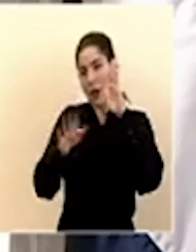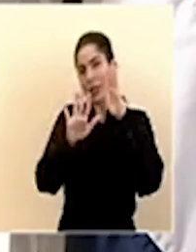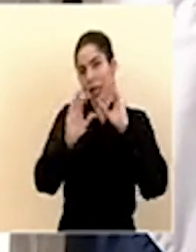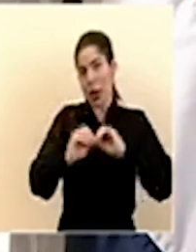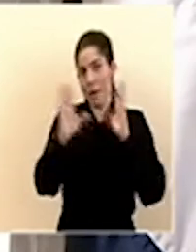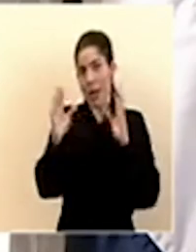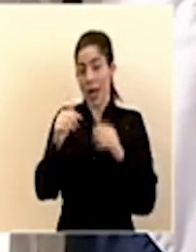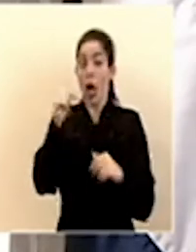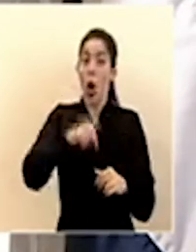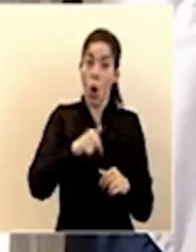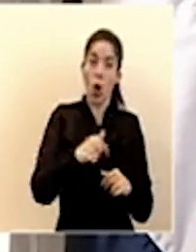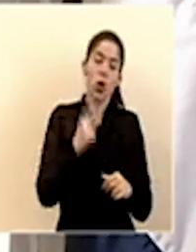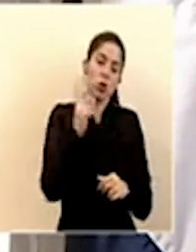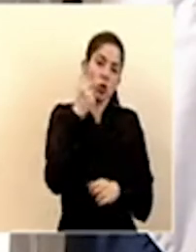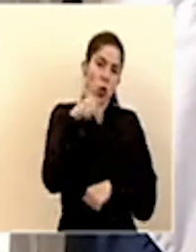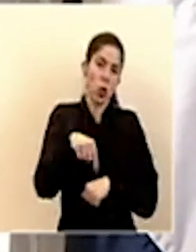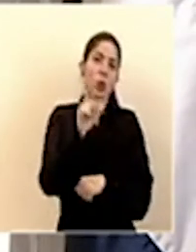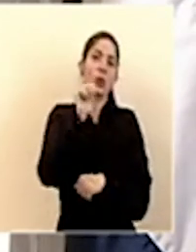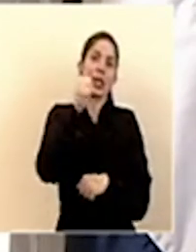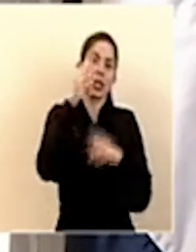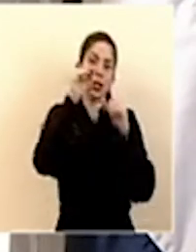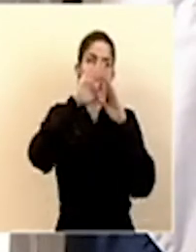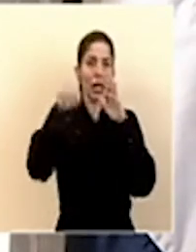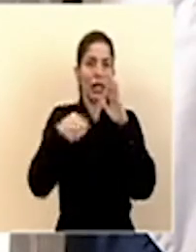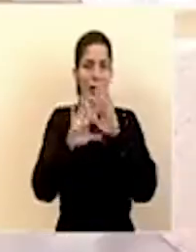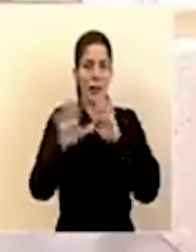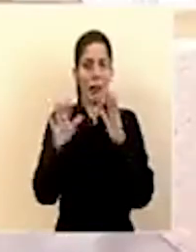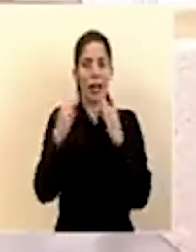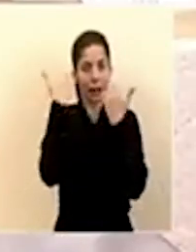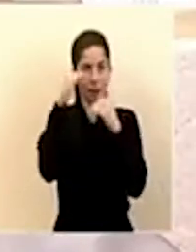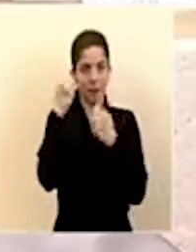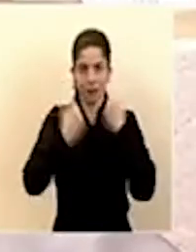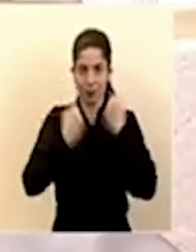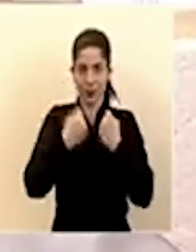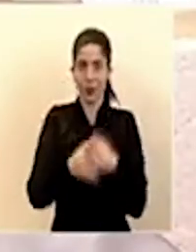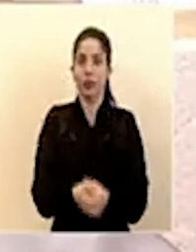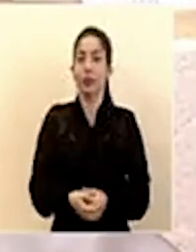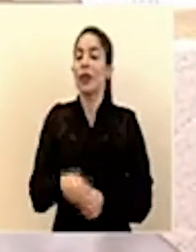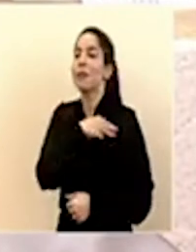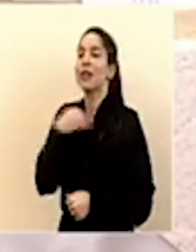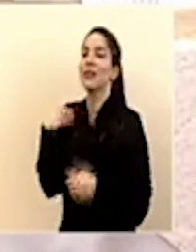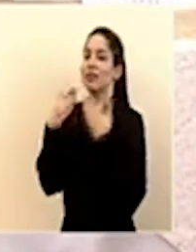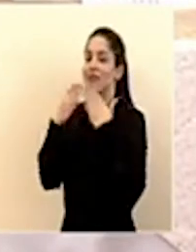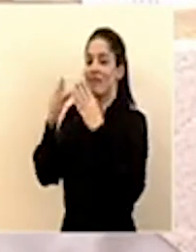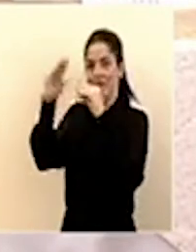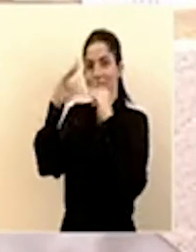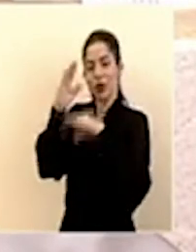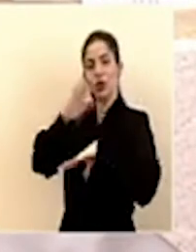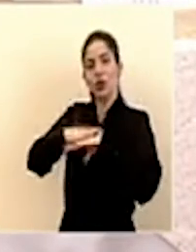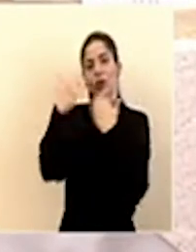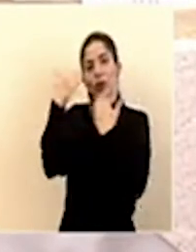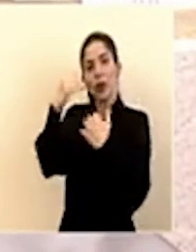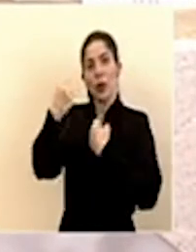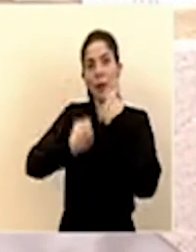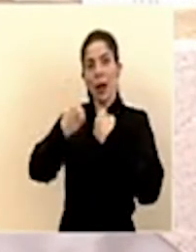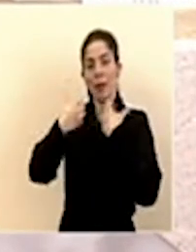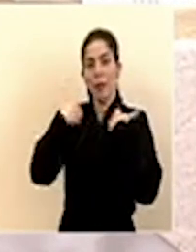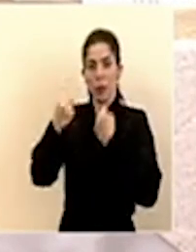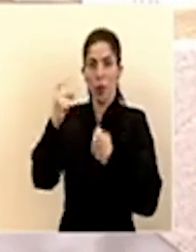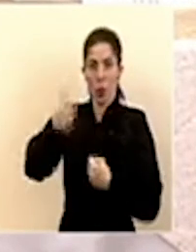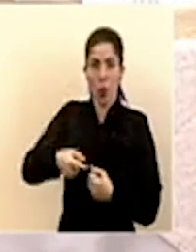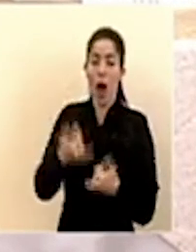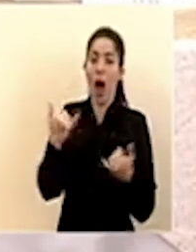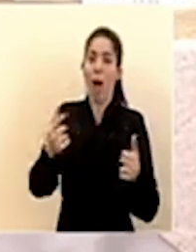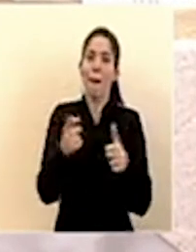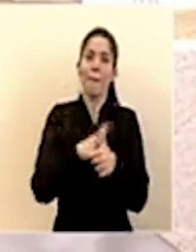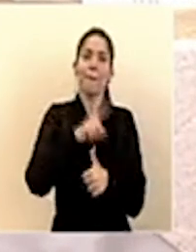de 10 de la noche a 5 de la mañana del día siguiente muchas gracias señor ministro por esta actualización de la restricción vehicular sanitaria iniciamos